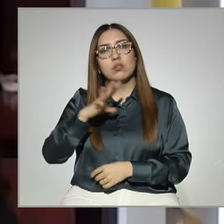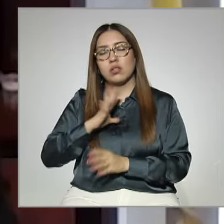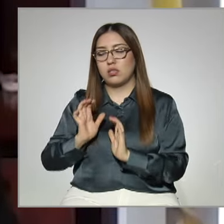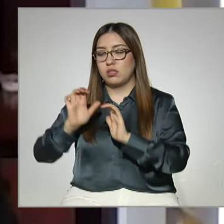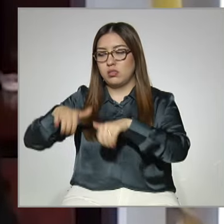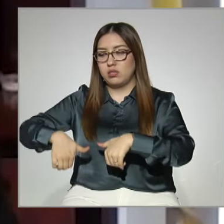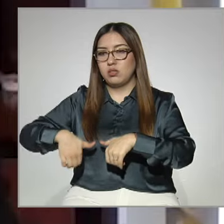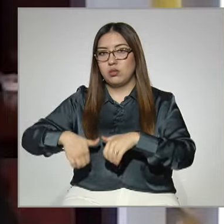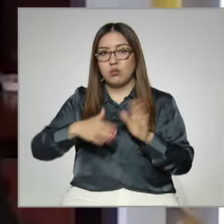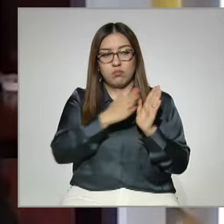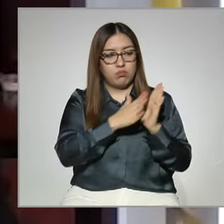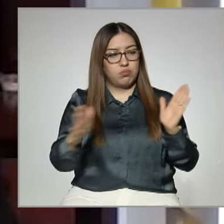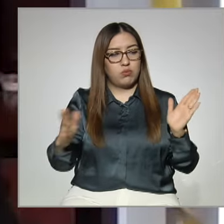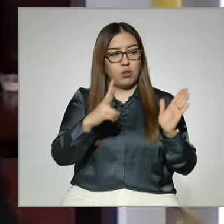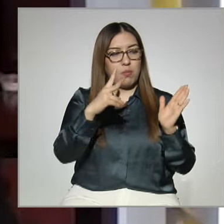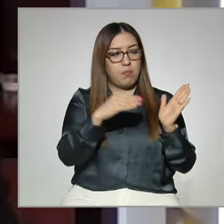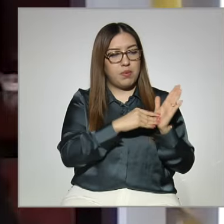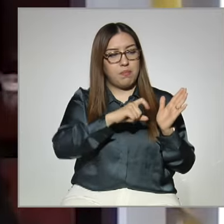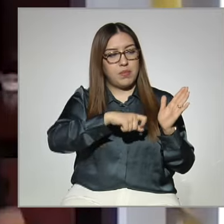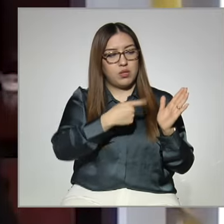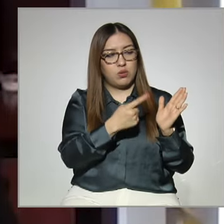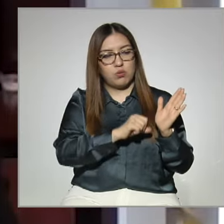2021-2022.